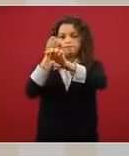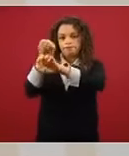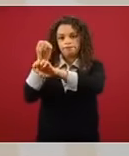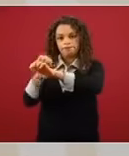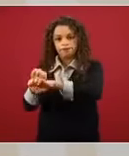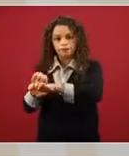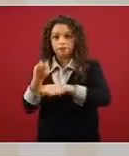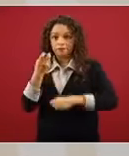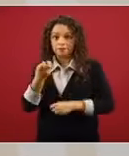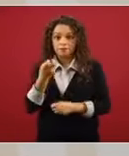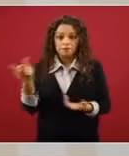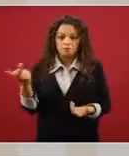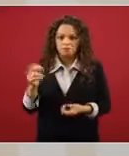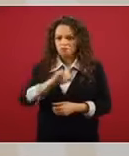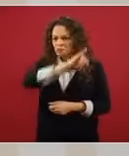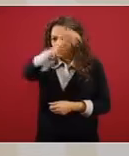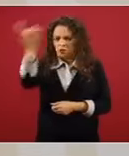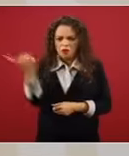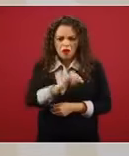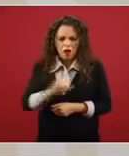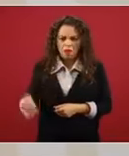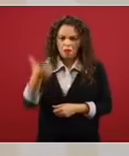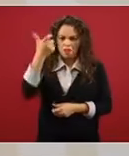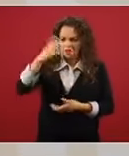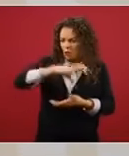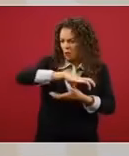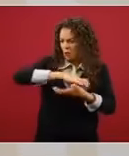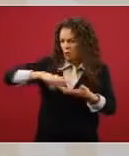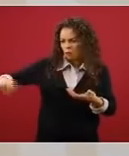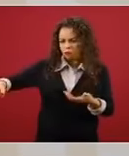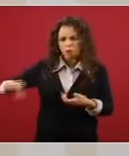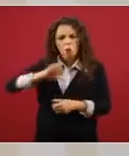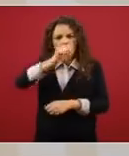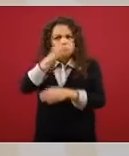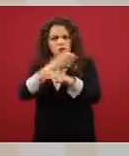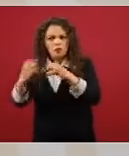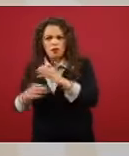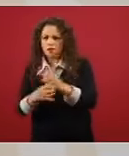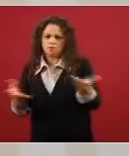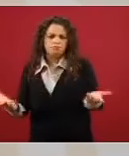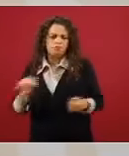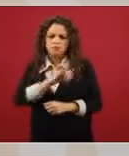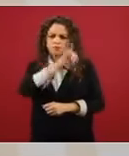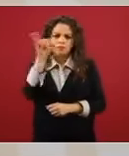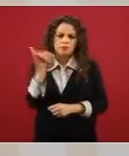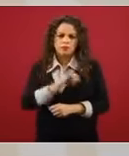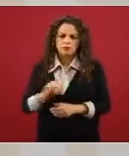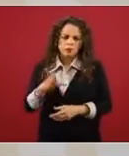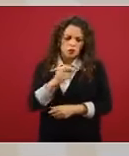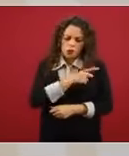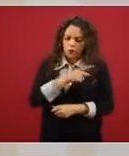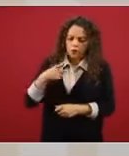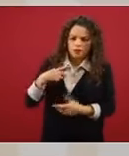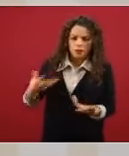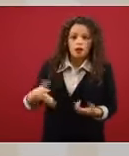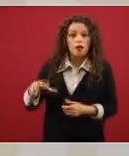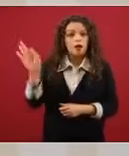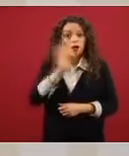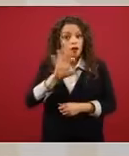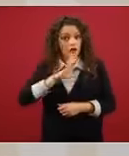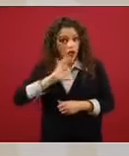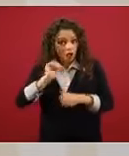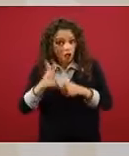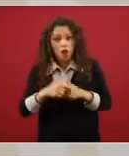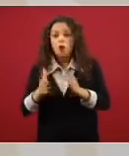hecho descuento alguno indebido. Y si hay algún descuento indebido, que por favor nos lo hagan saber